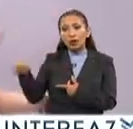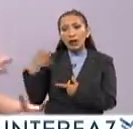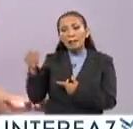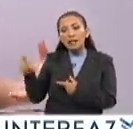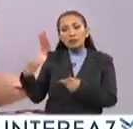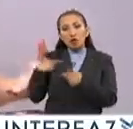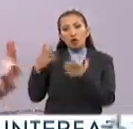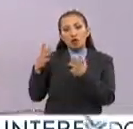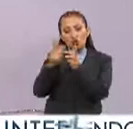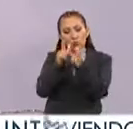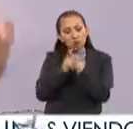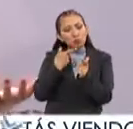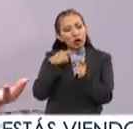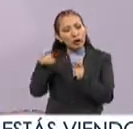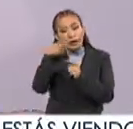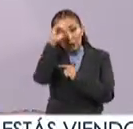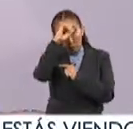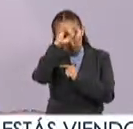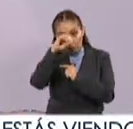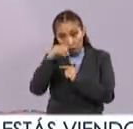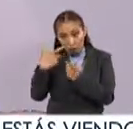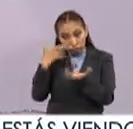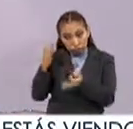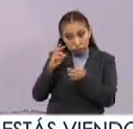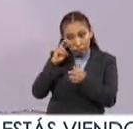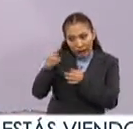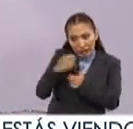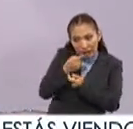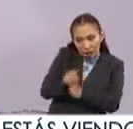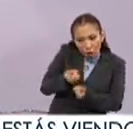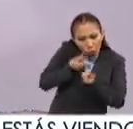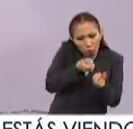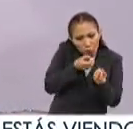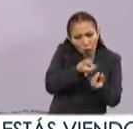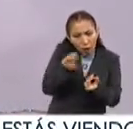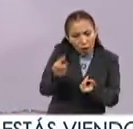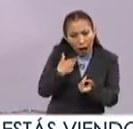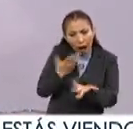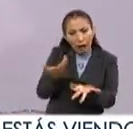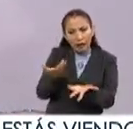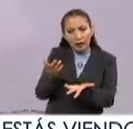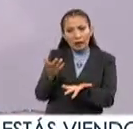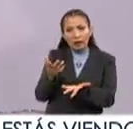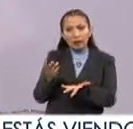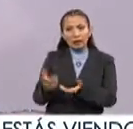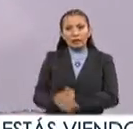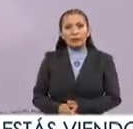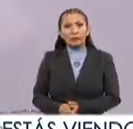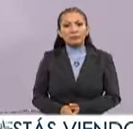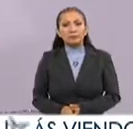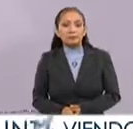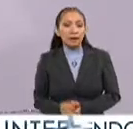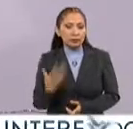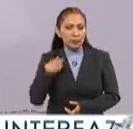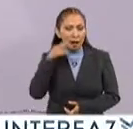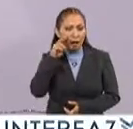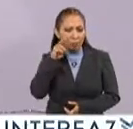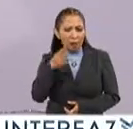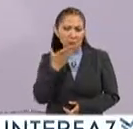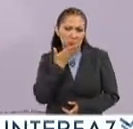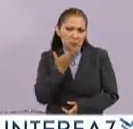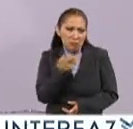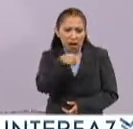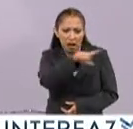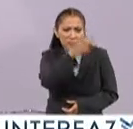conforman, por ejemplo, los partidos políticos, de estas opiniones de los niños que se extraen de estas consultas? Favorablemente así ha sido muy